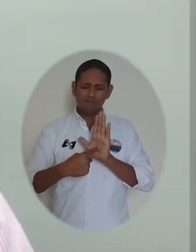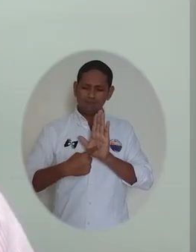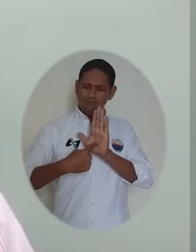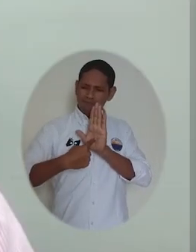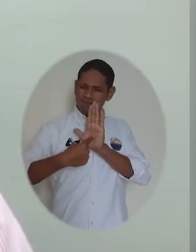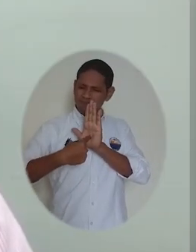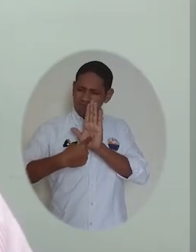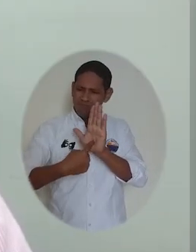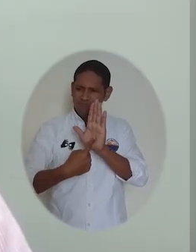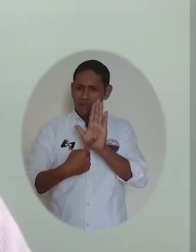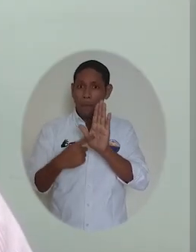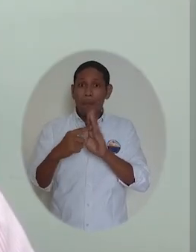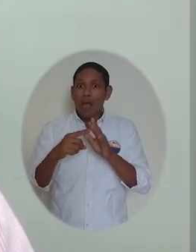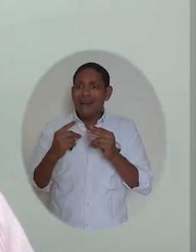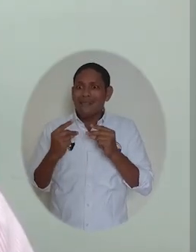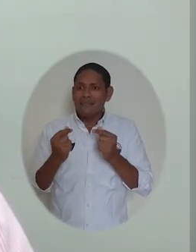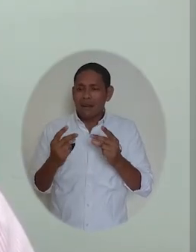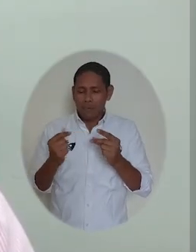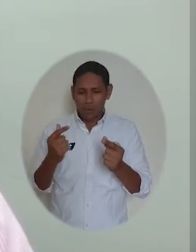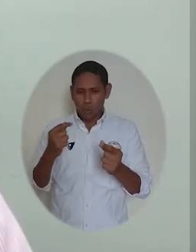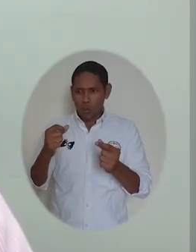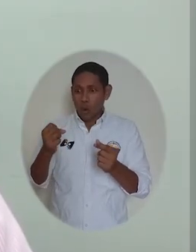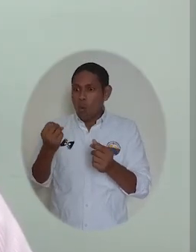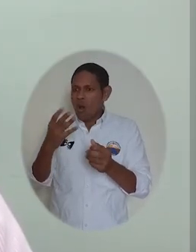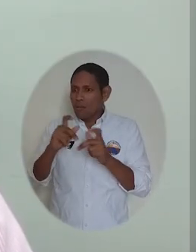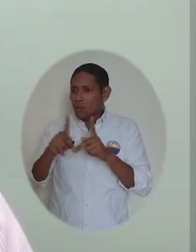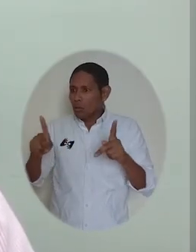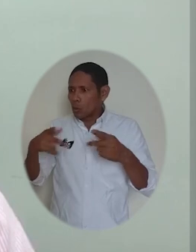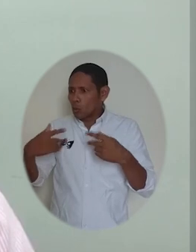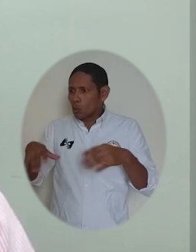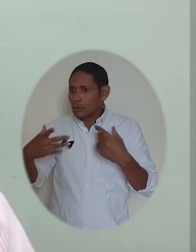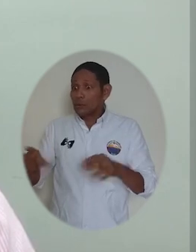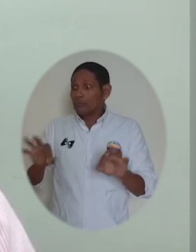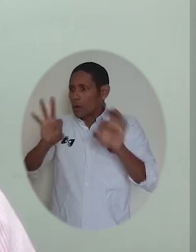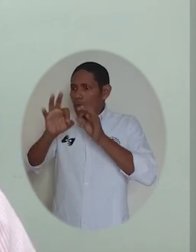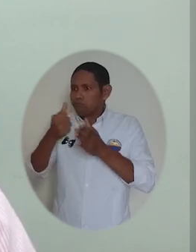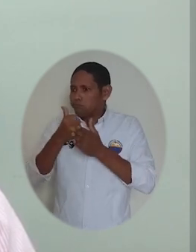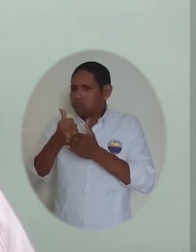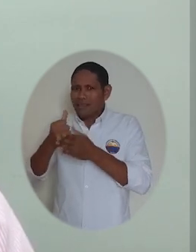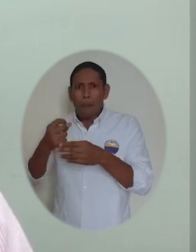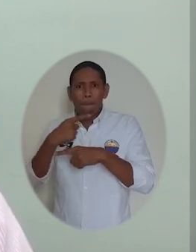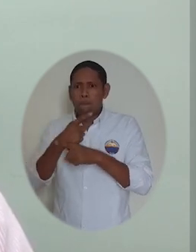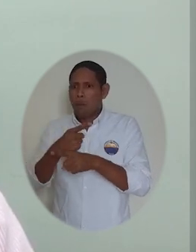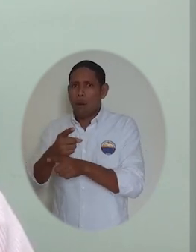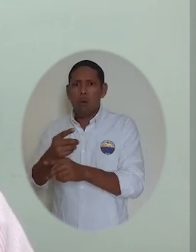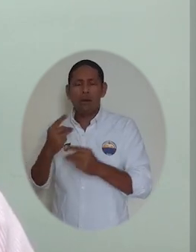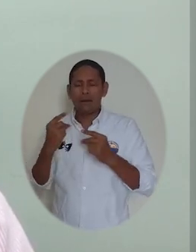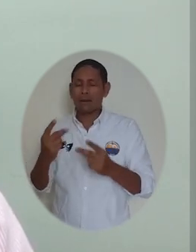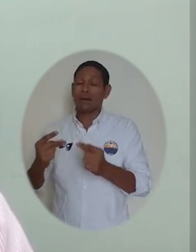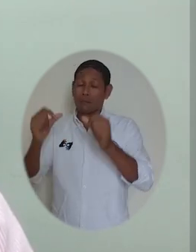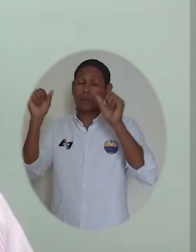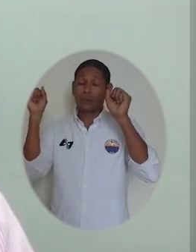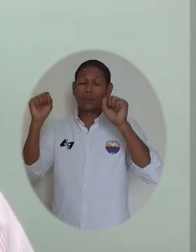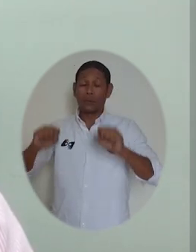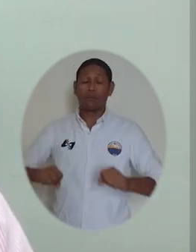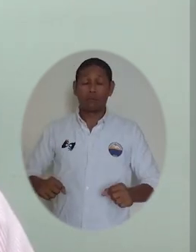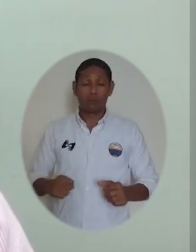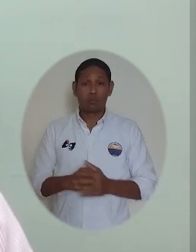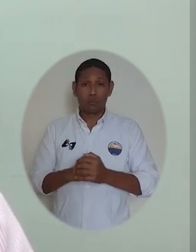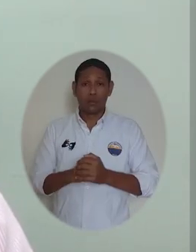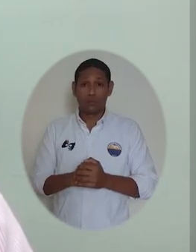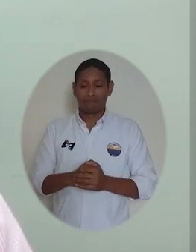mucha más rápida acción y gestión de la atención en salud del COVID-19